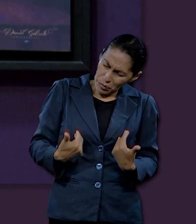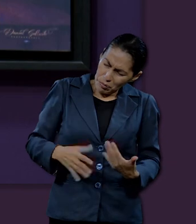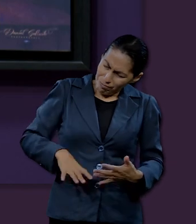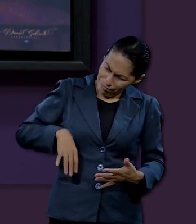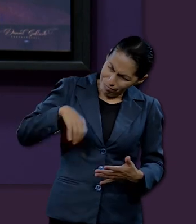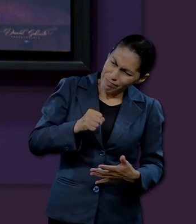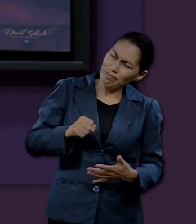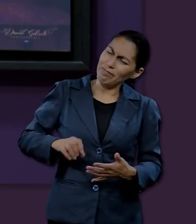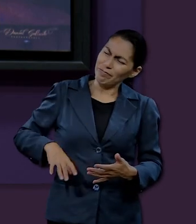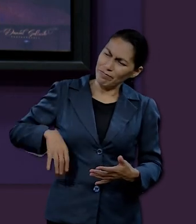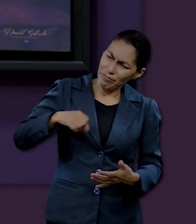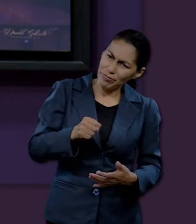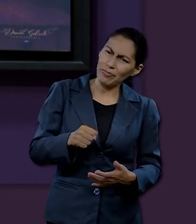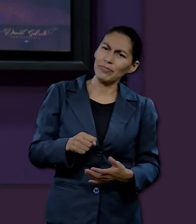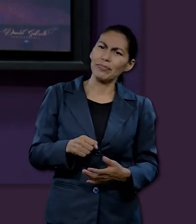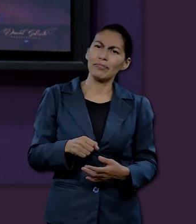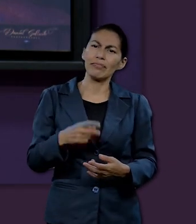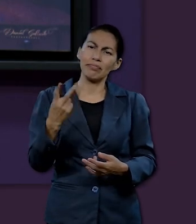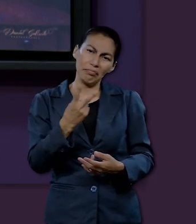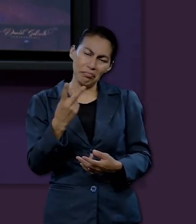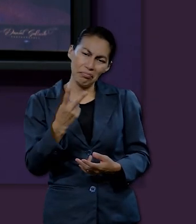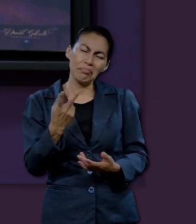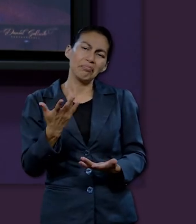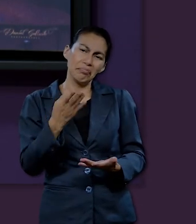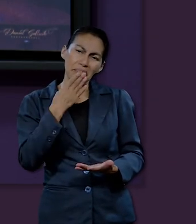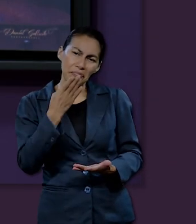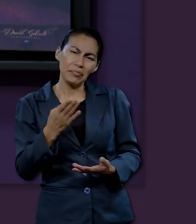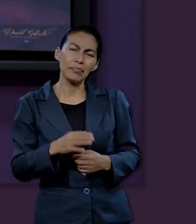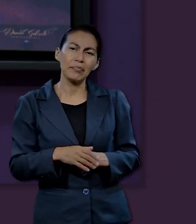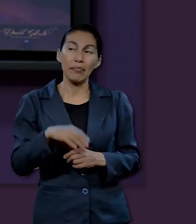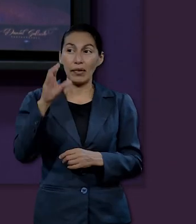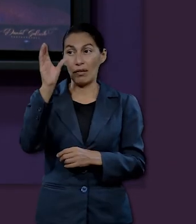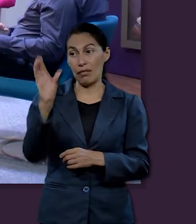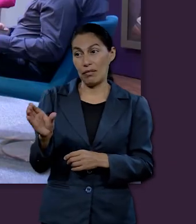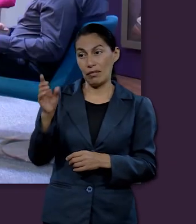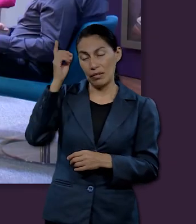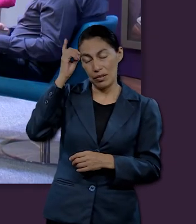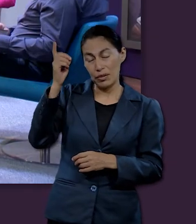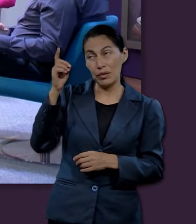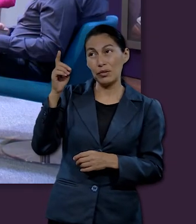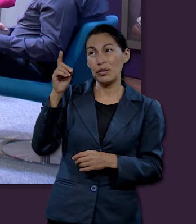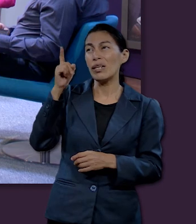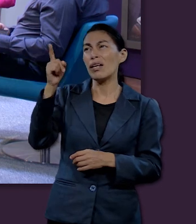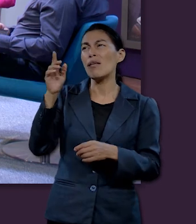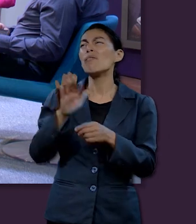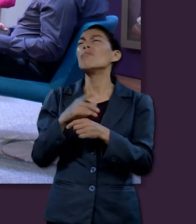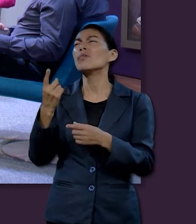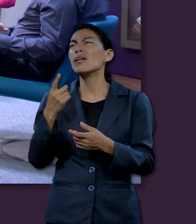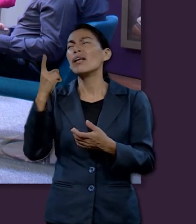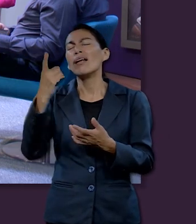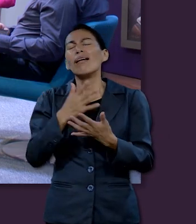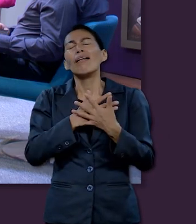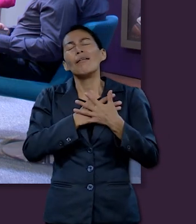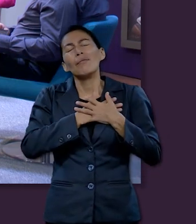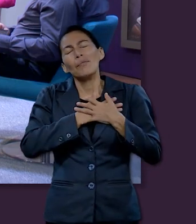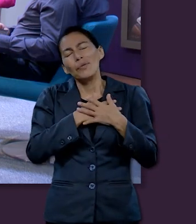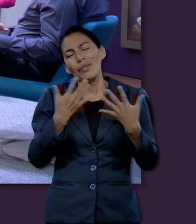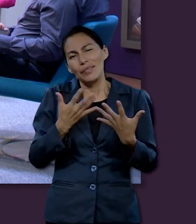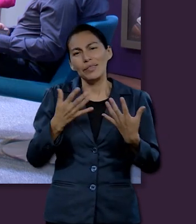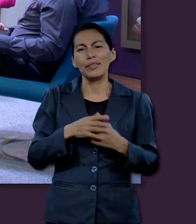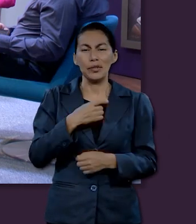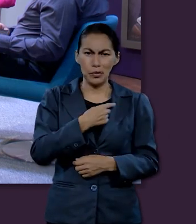parte de ese momento de afrontar. Creo que son cosas que van de la mano, tener en cuenta el carácter de Dios, por qué hacer las cosas,